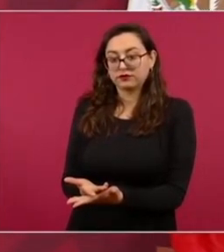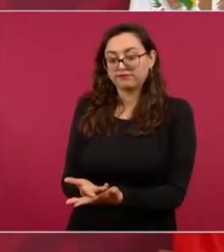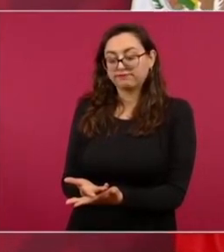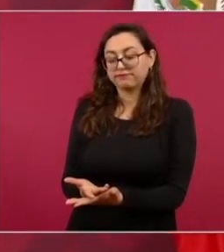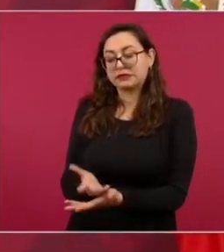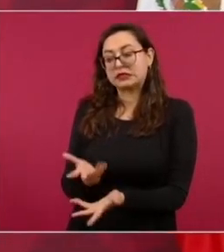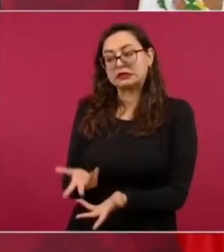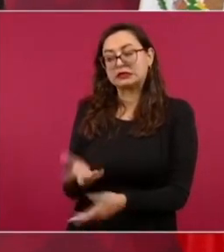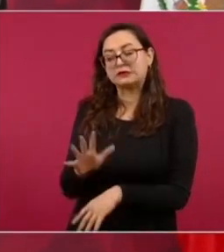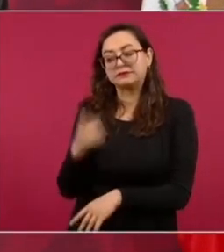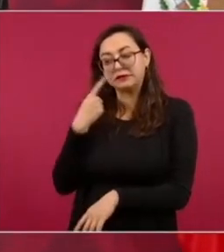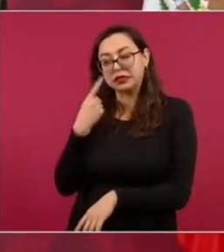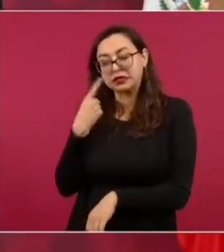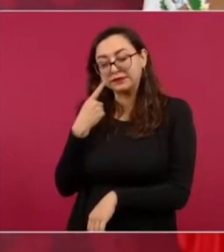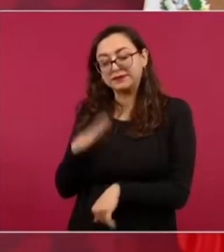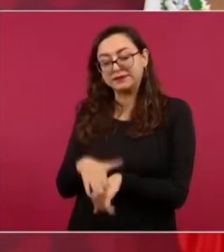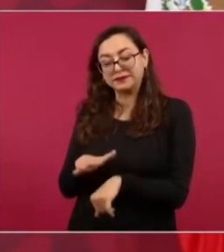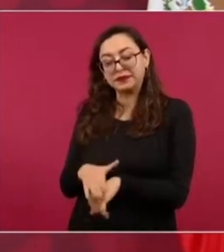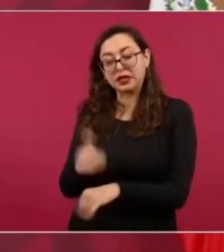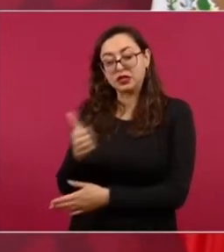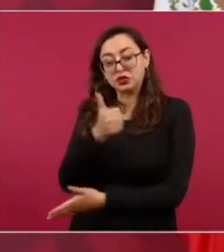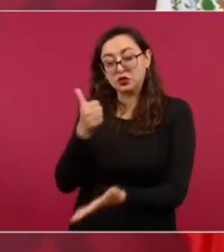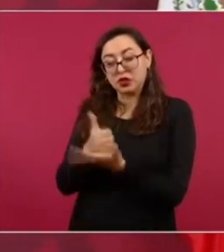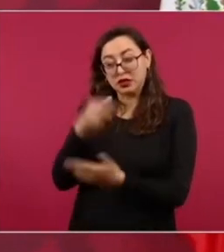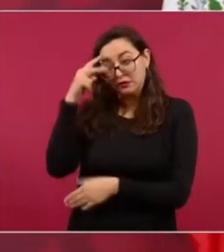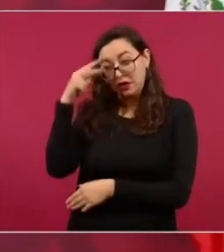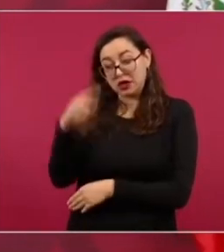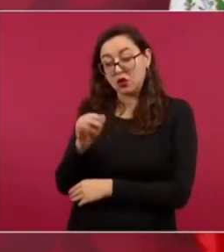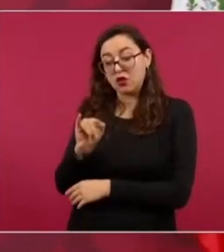teníamos que aumentar el IVA